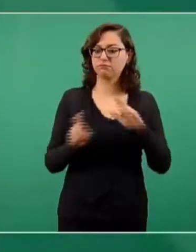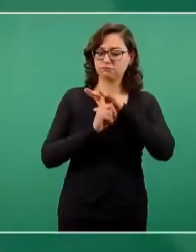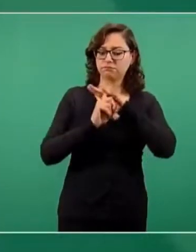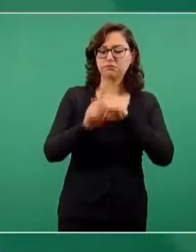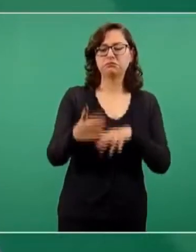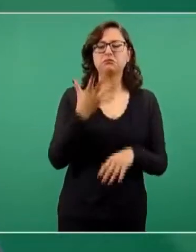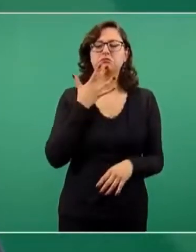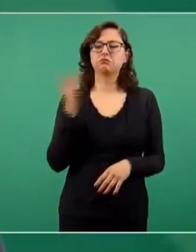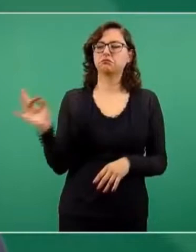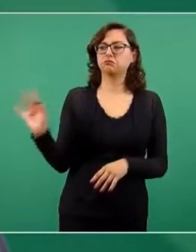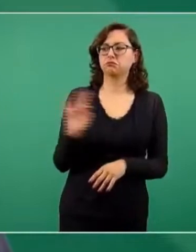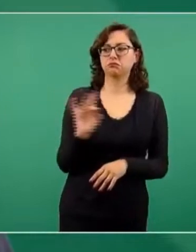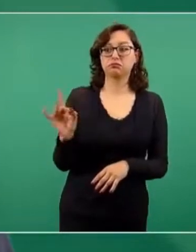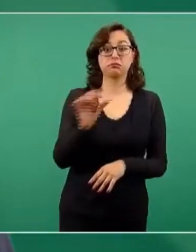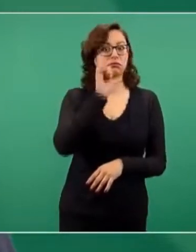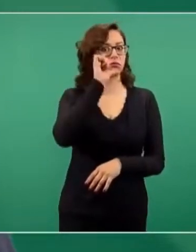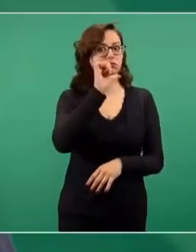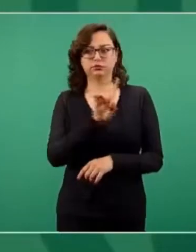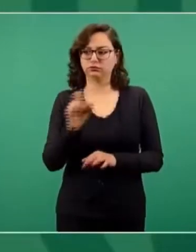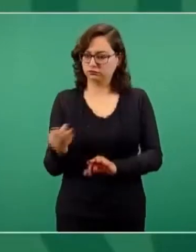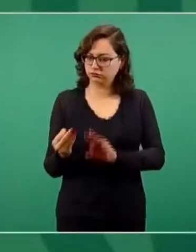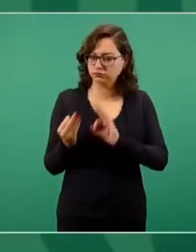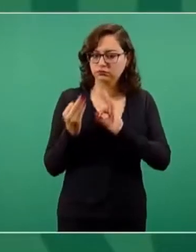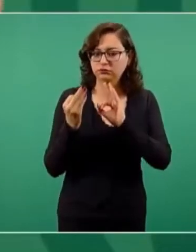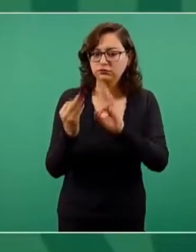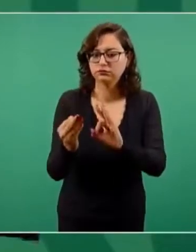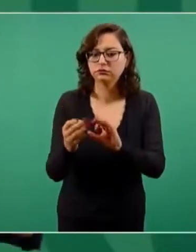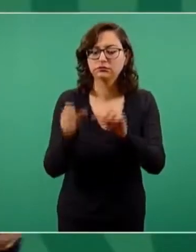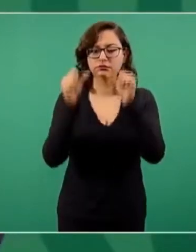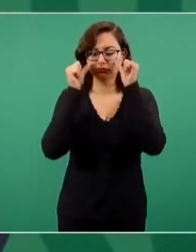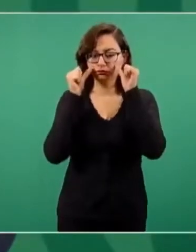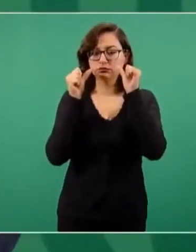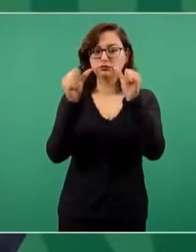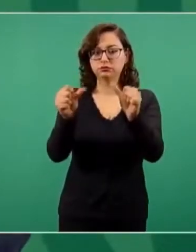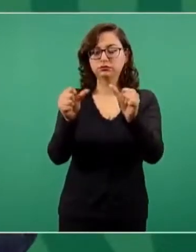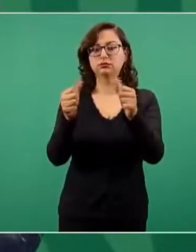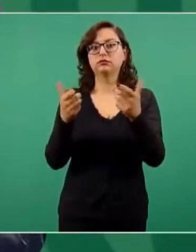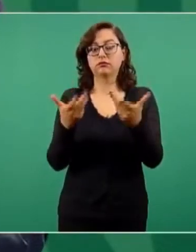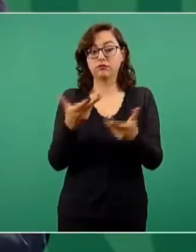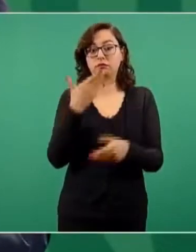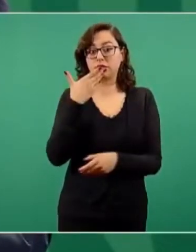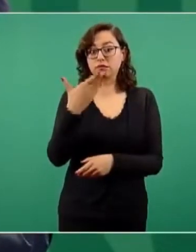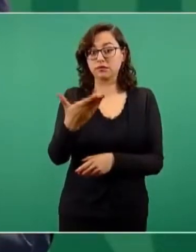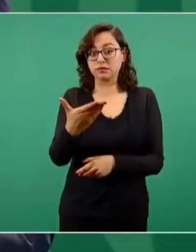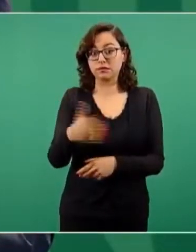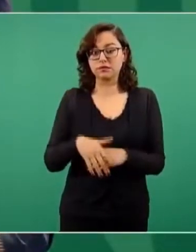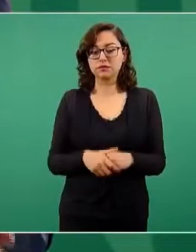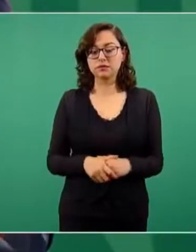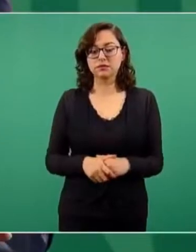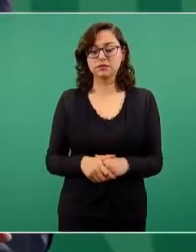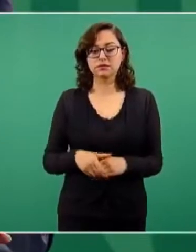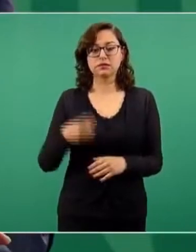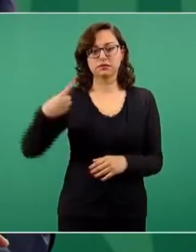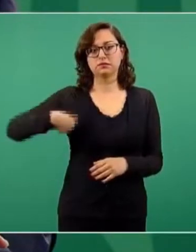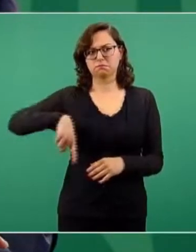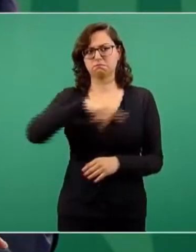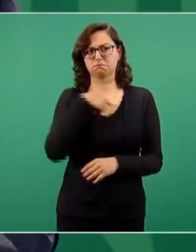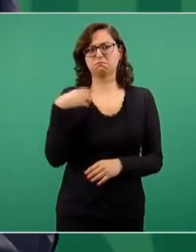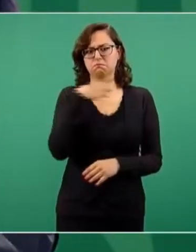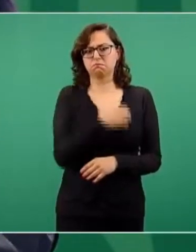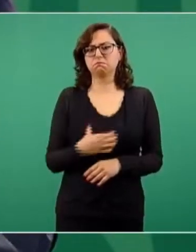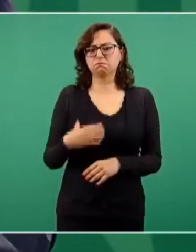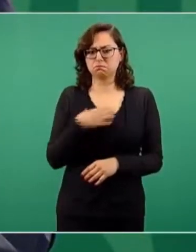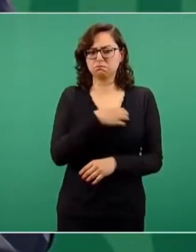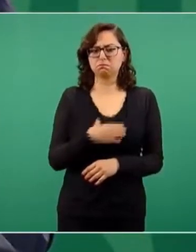problema, lo enfrenta, está dándole la cara. Entonces, nosotros celebramos esto